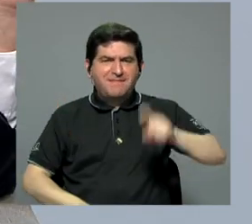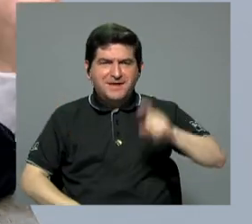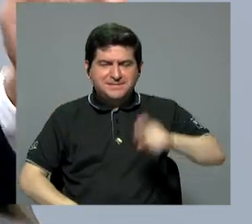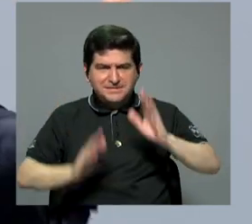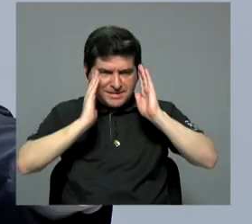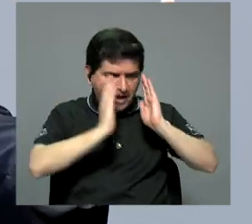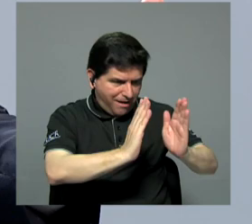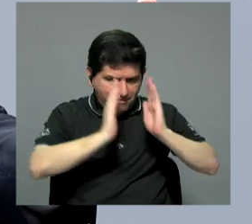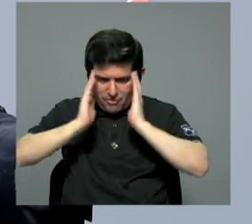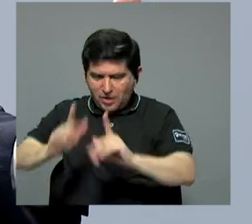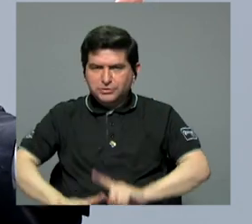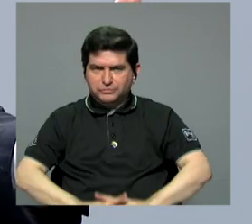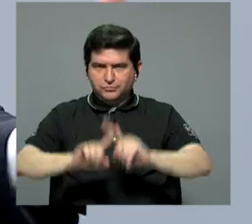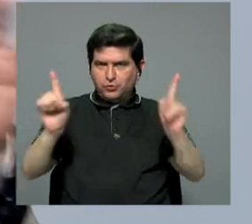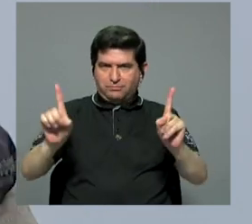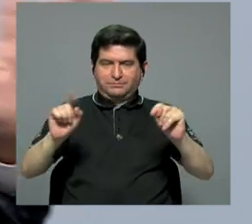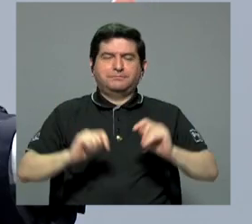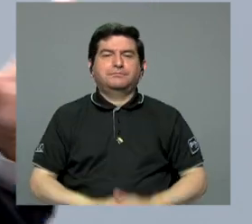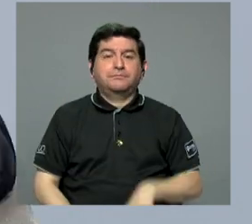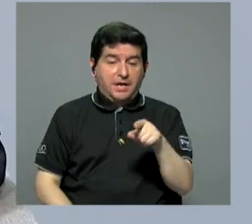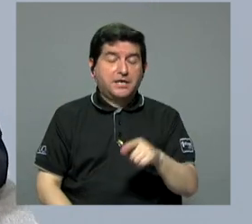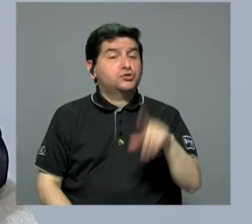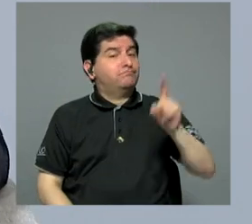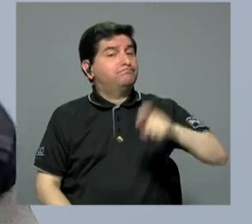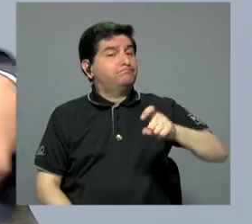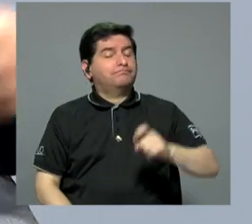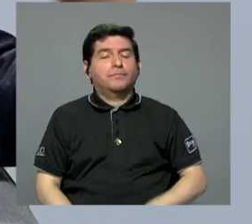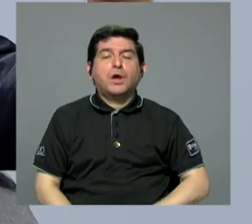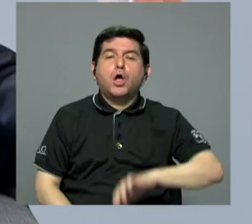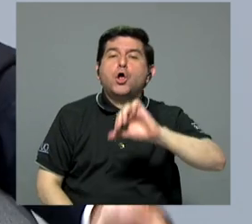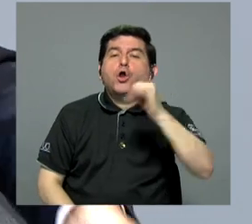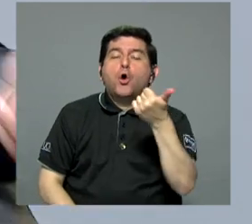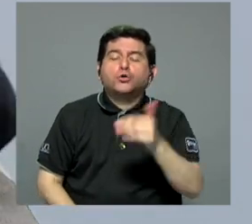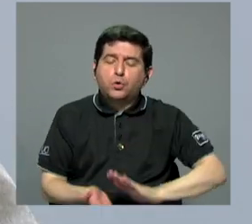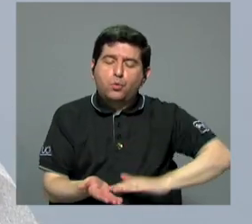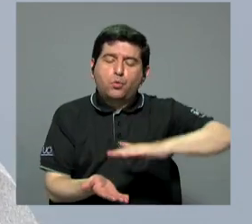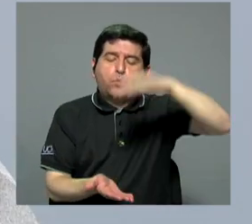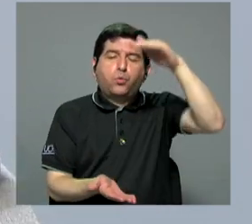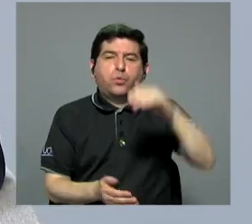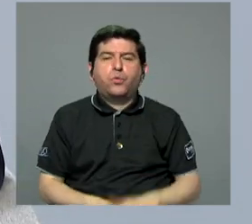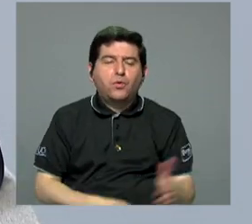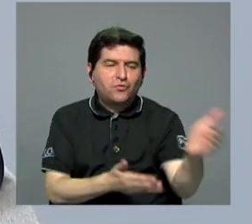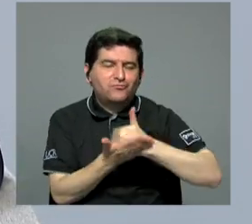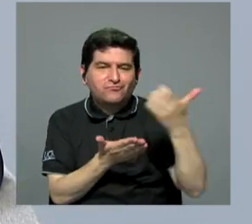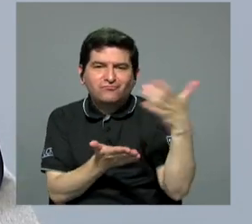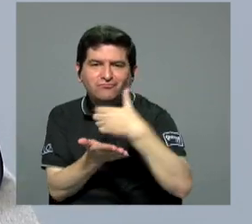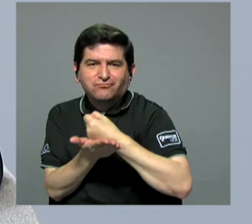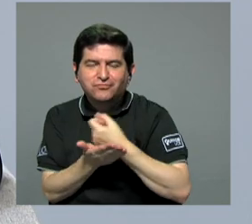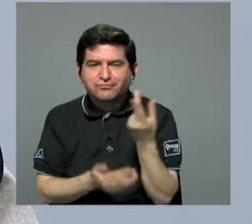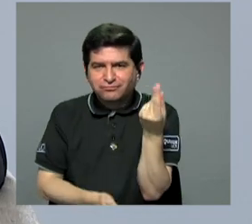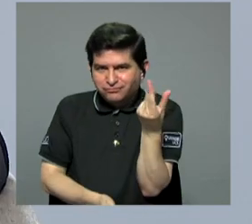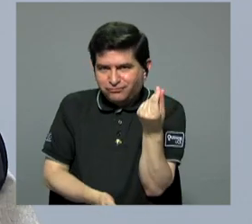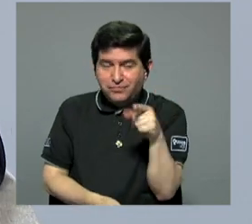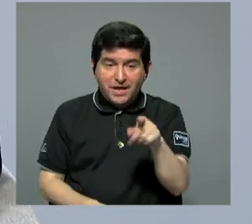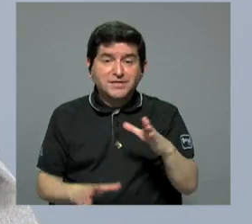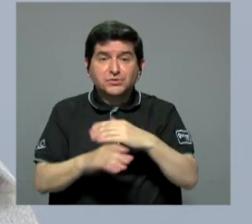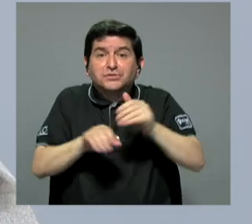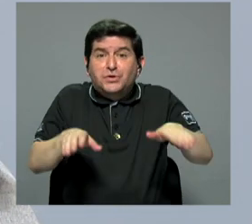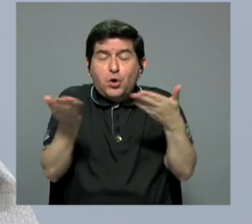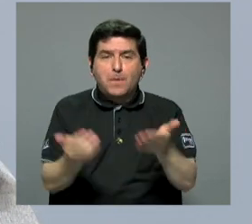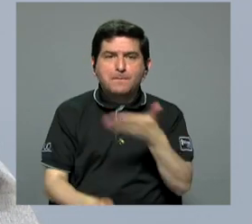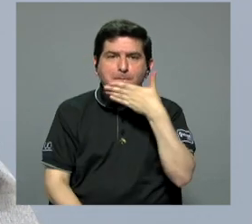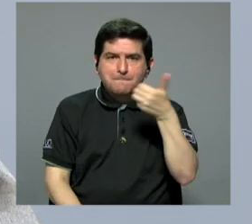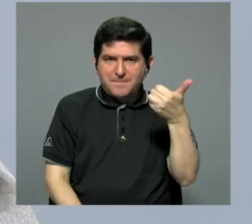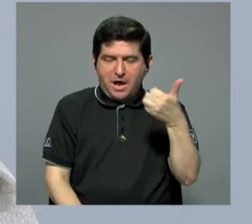tratarlos de manera diferente. Eso es definitivo. Y lo otro, hay que incrementar la captación definitivamente de recursos y eso se hace